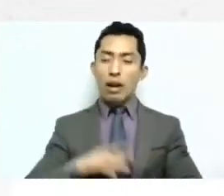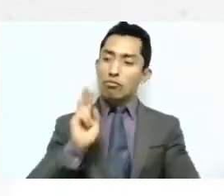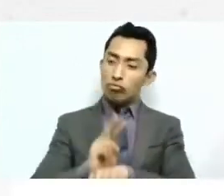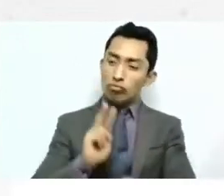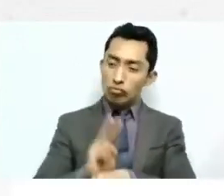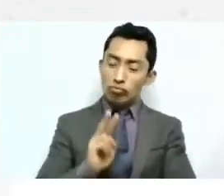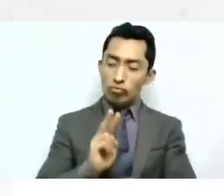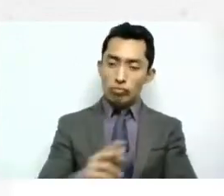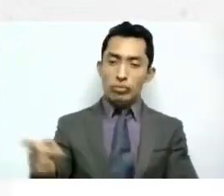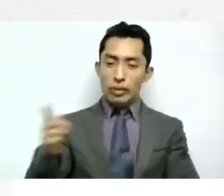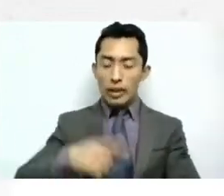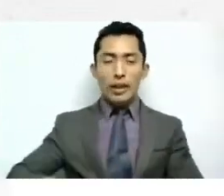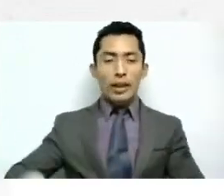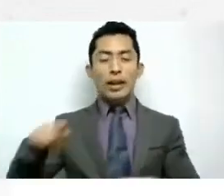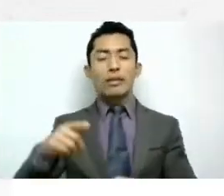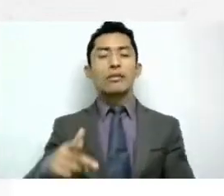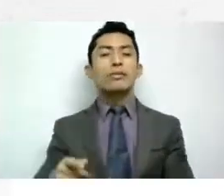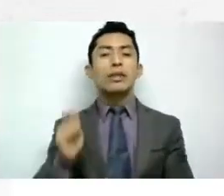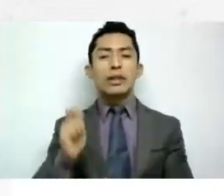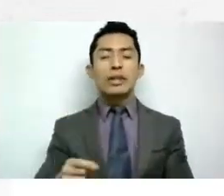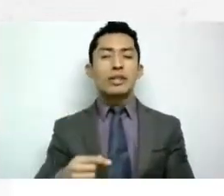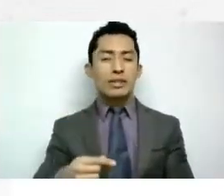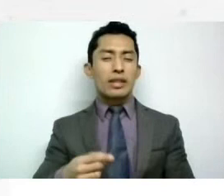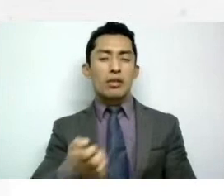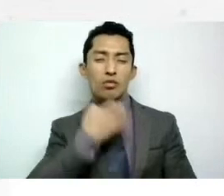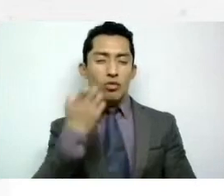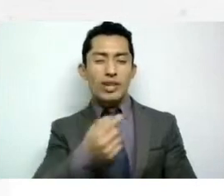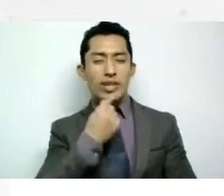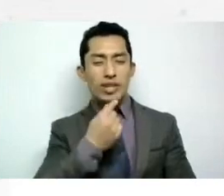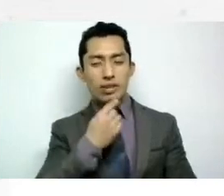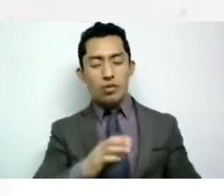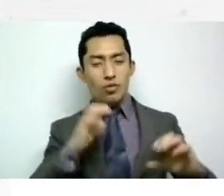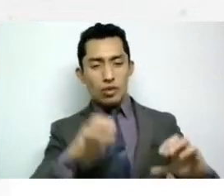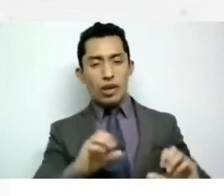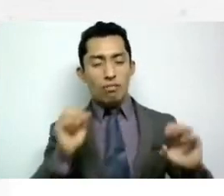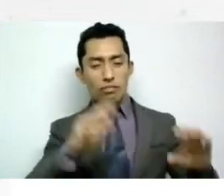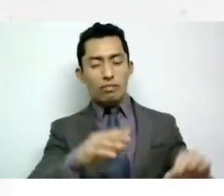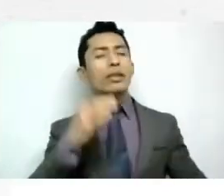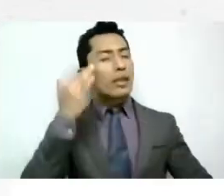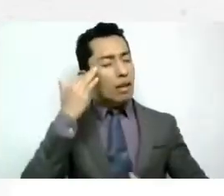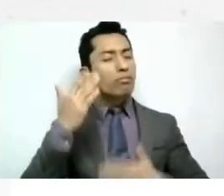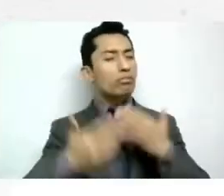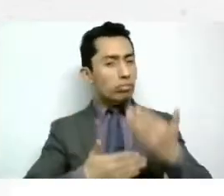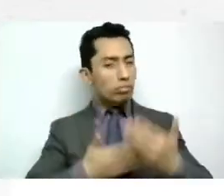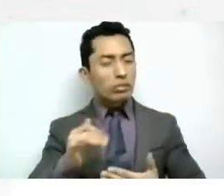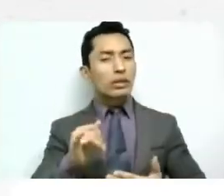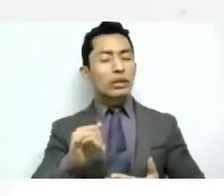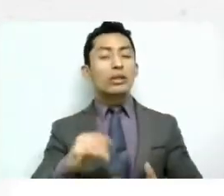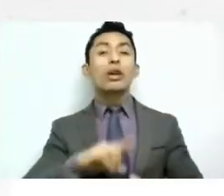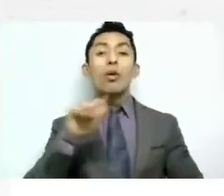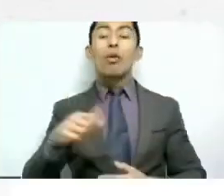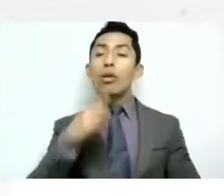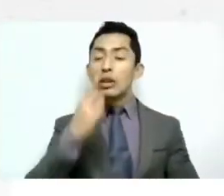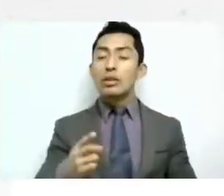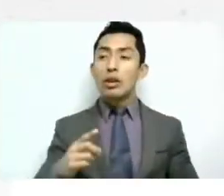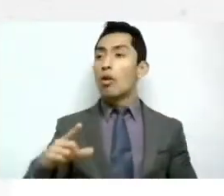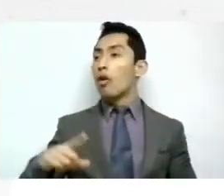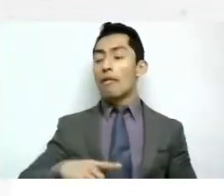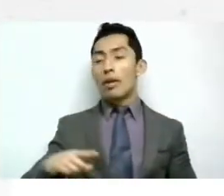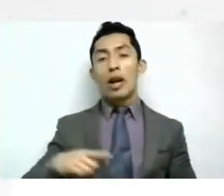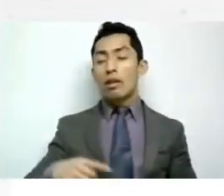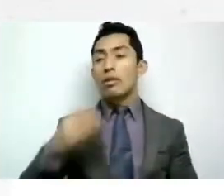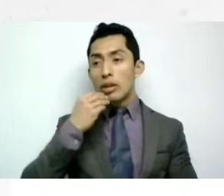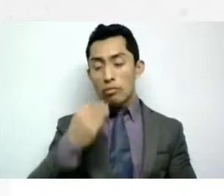concesiones de de guarderías que fue algo que se fue dejando y que nada decían el estado bueno tengo que cumplir